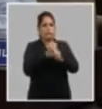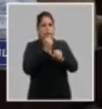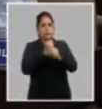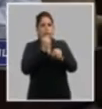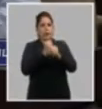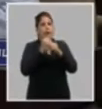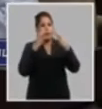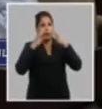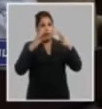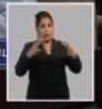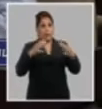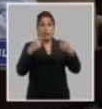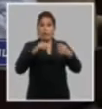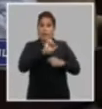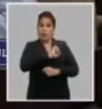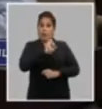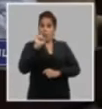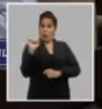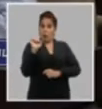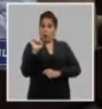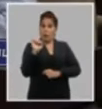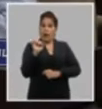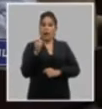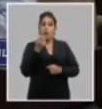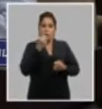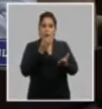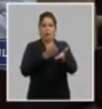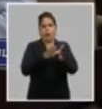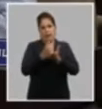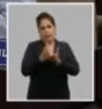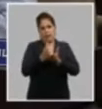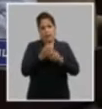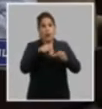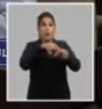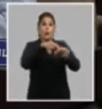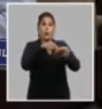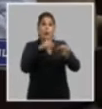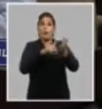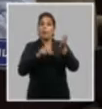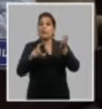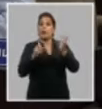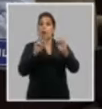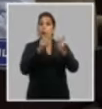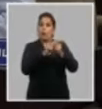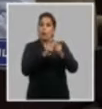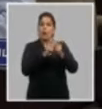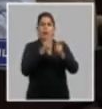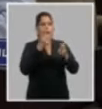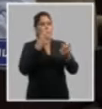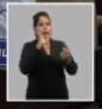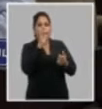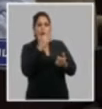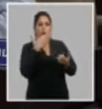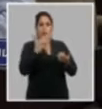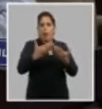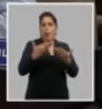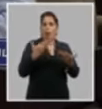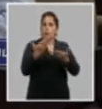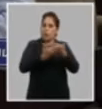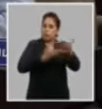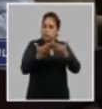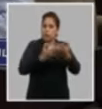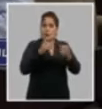inteligente hay que lograr que estas cuestiones avancen el núcleo del partido tiene que tener una reunión mucho más atractiva para los militantes